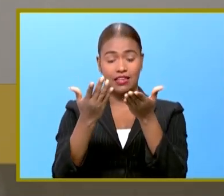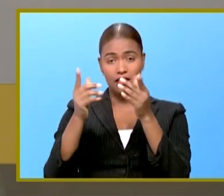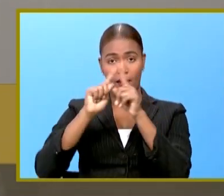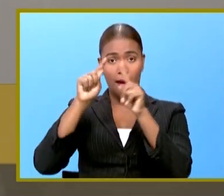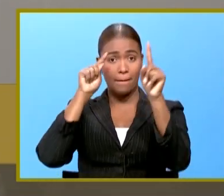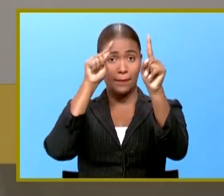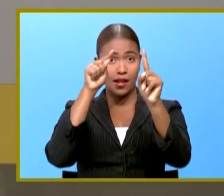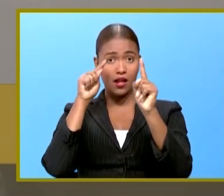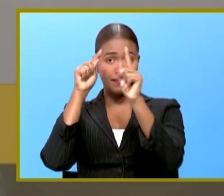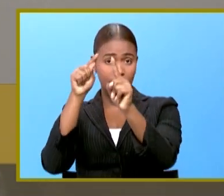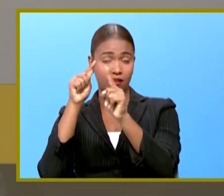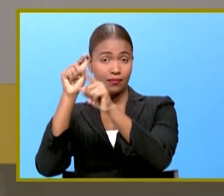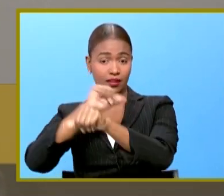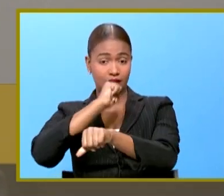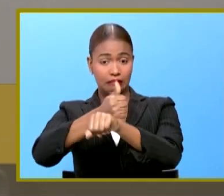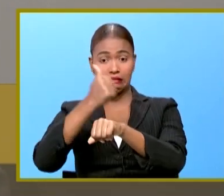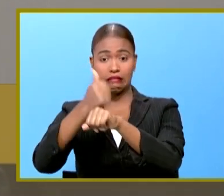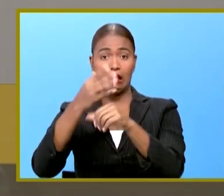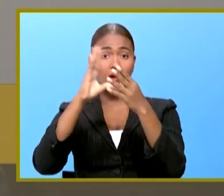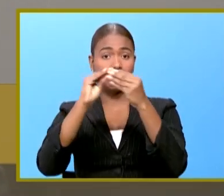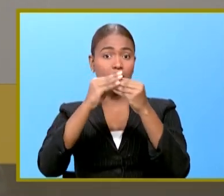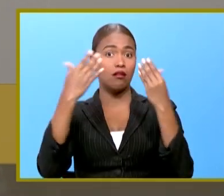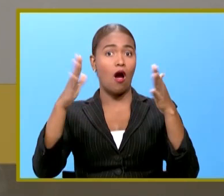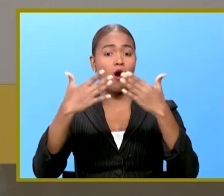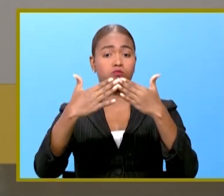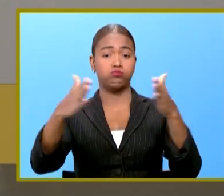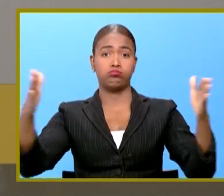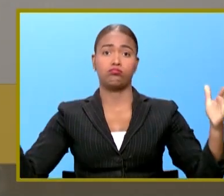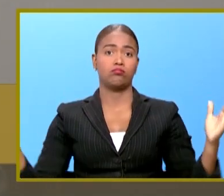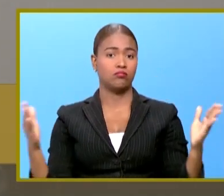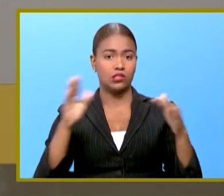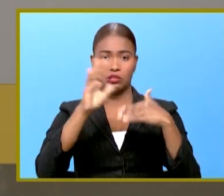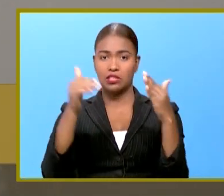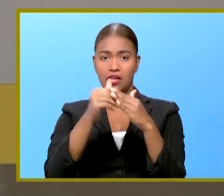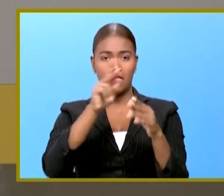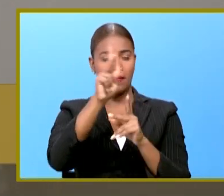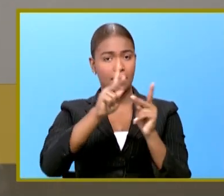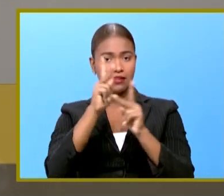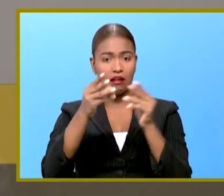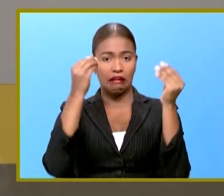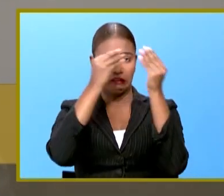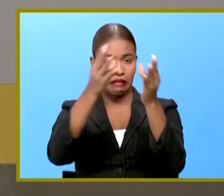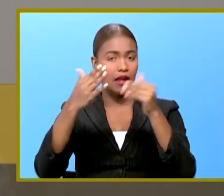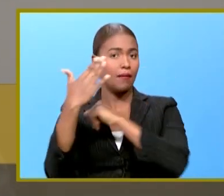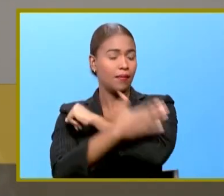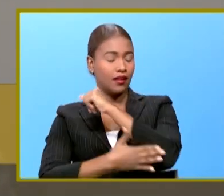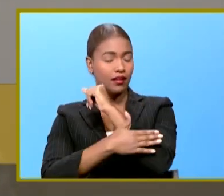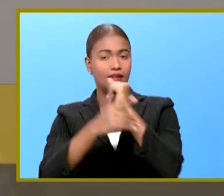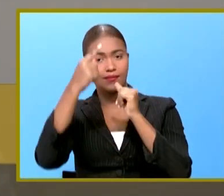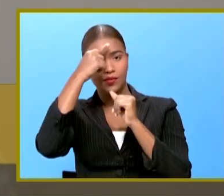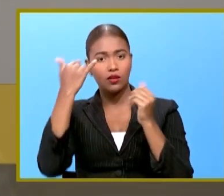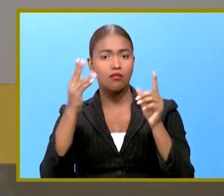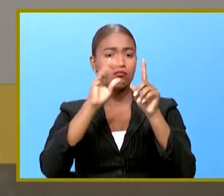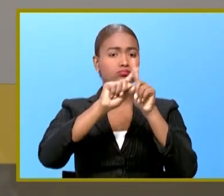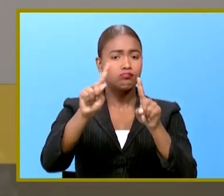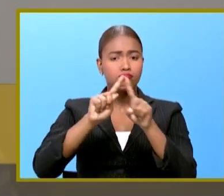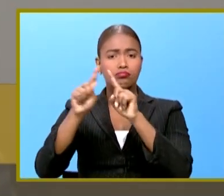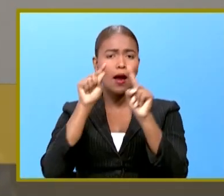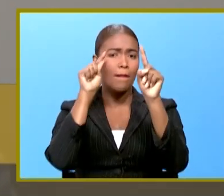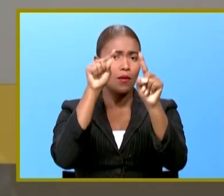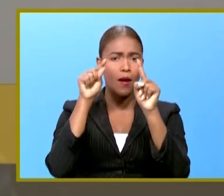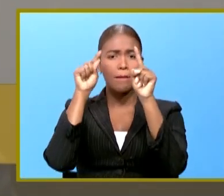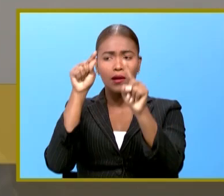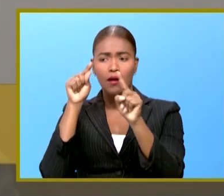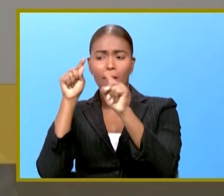de manera abierta a los medios de comunicación en el país respecto a los diferentes puntos